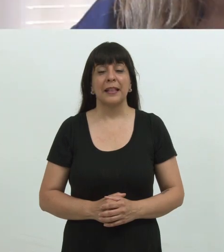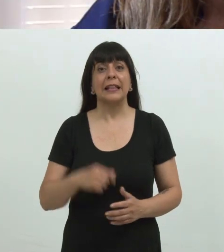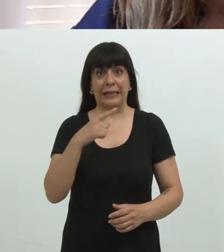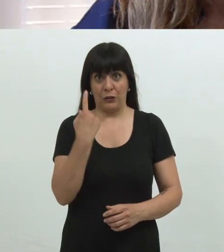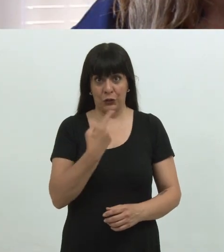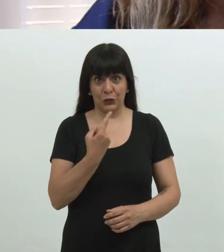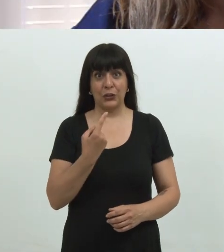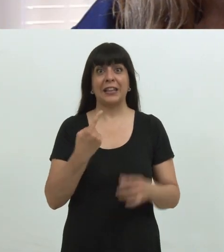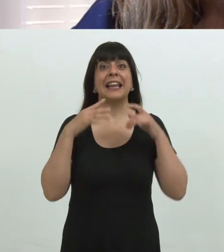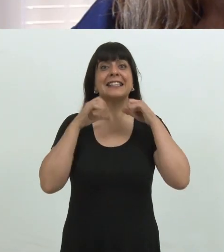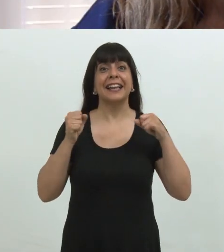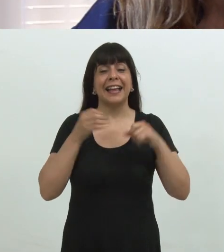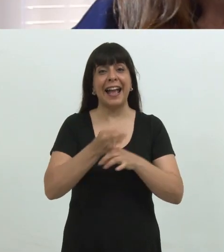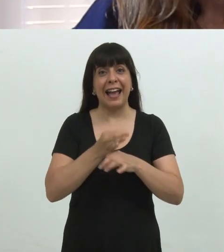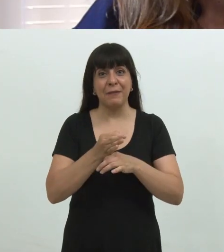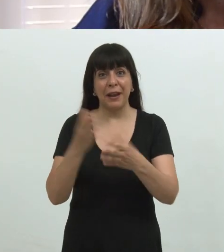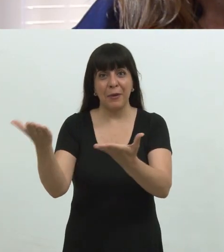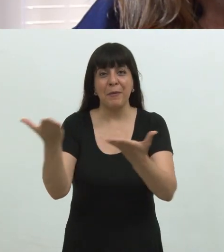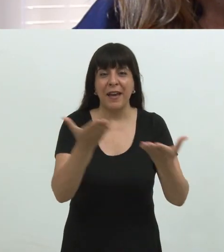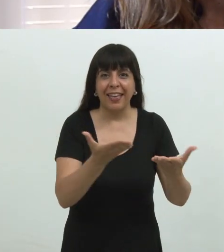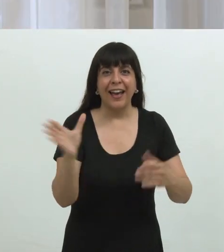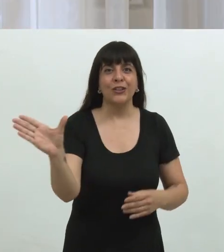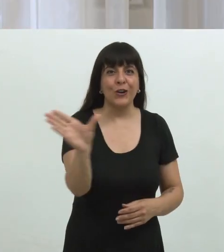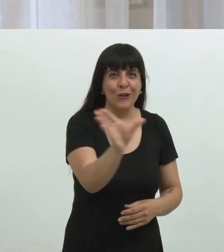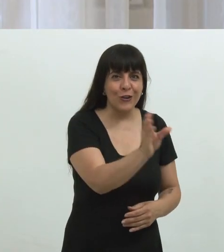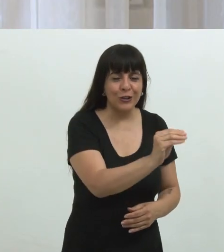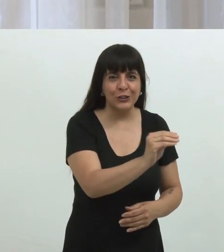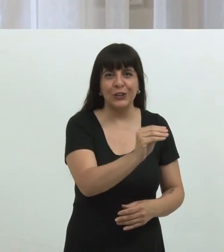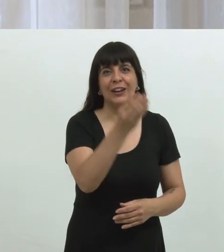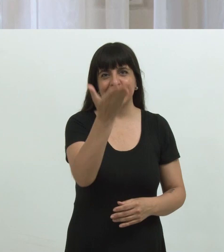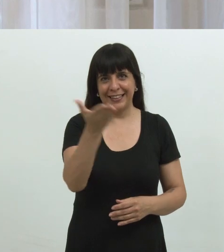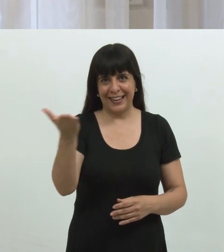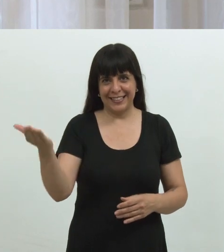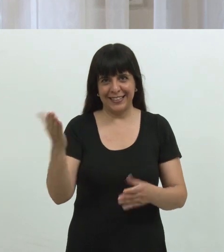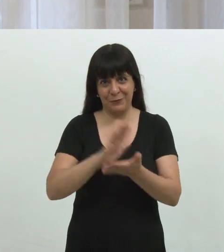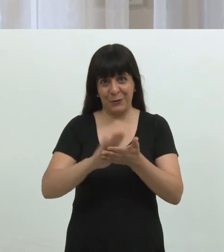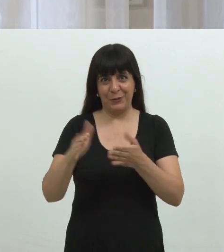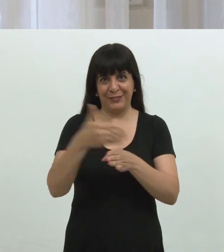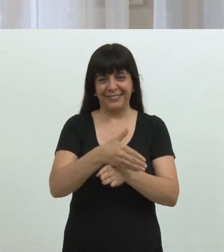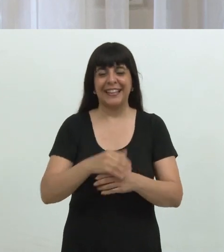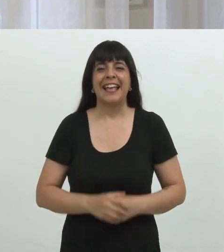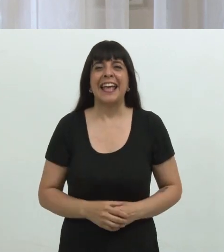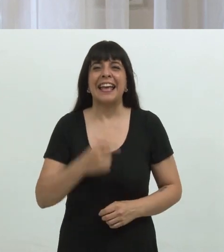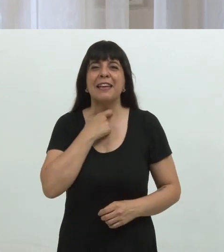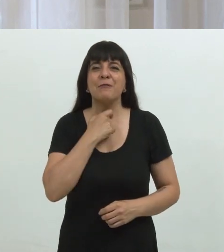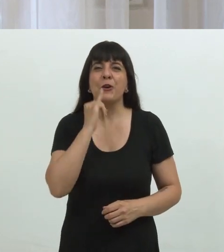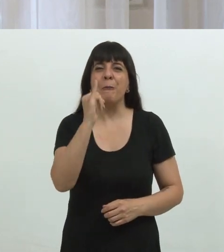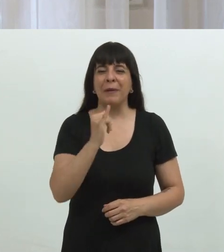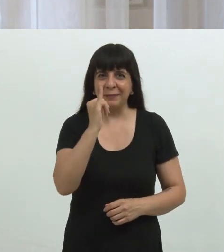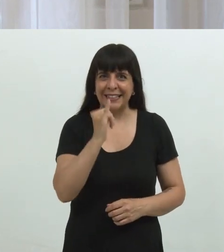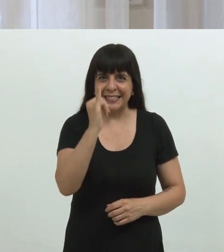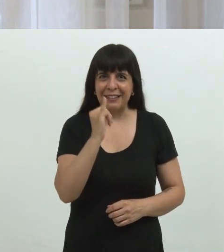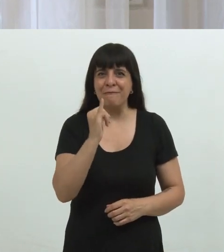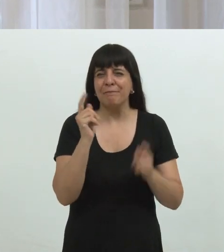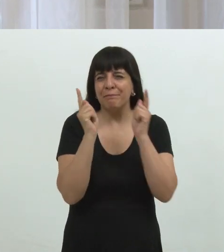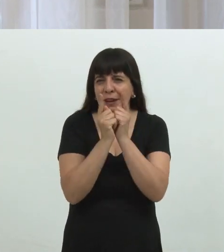Desde la Secretaría Académica le damos la bienvenida a todos y todas los y las ingresantes. Antes, queríamos compartir brevemente con